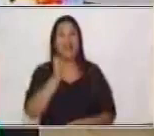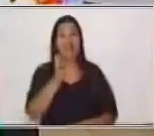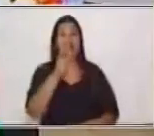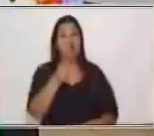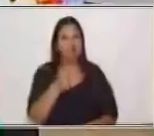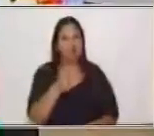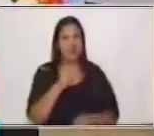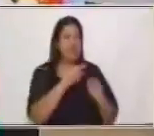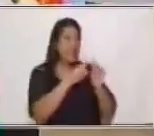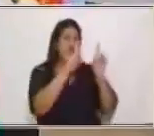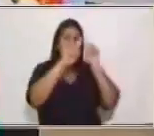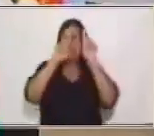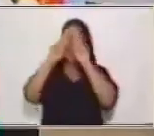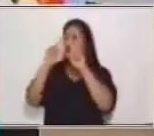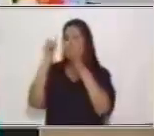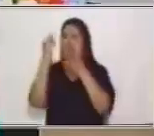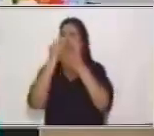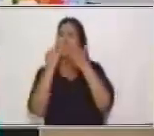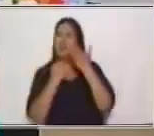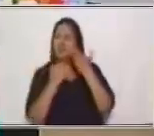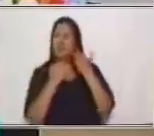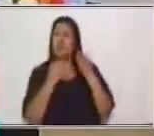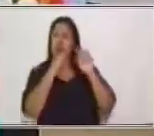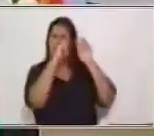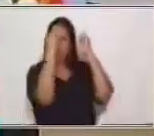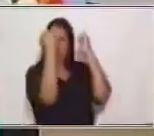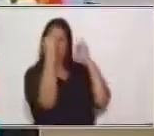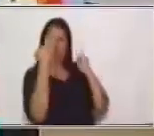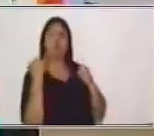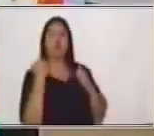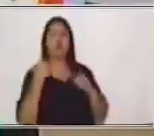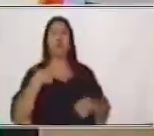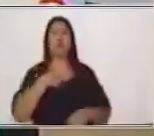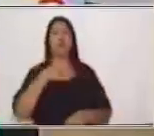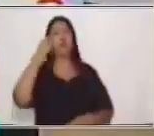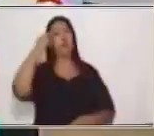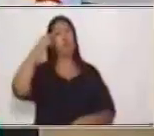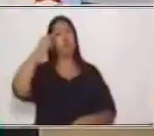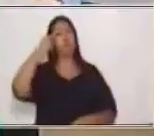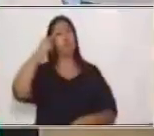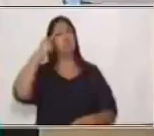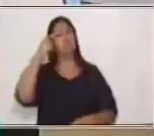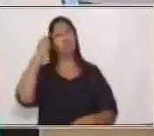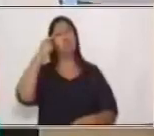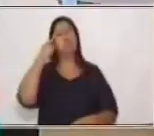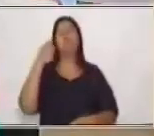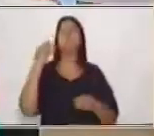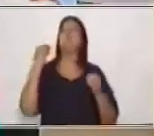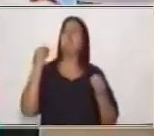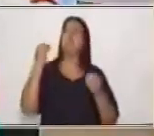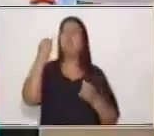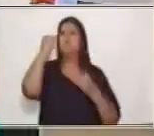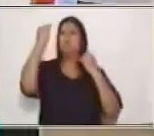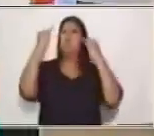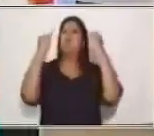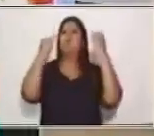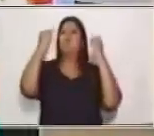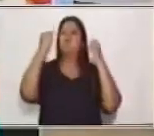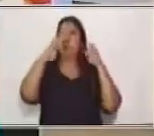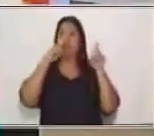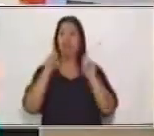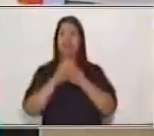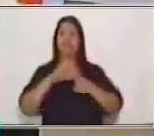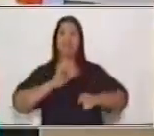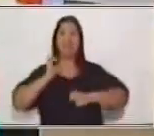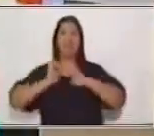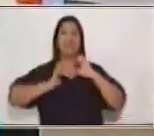iris podemos transportarnos nosotros a muchos lugares y a pensar y a expresar nuestras ideas y nuestras emociones,